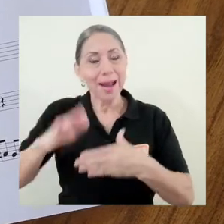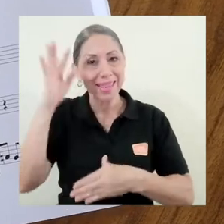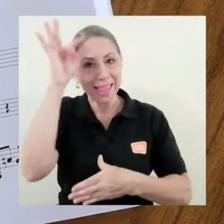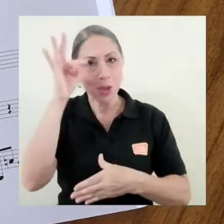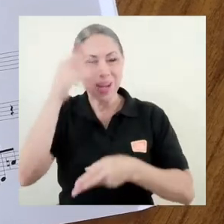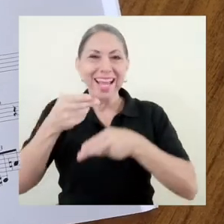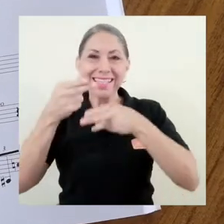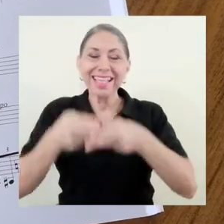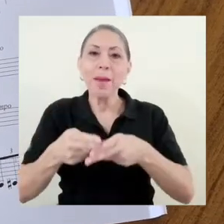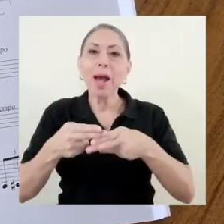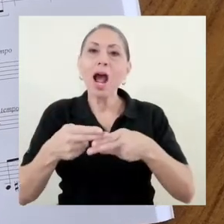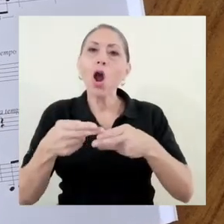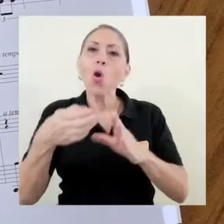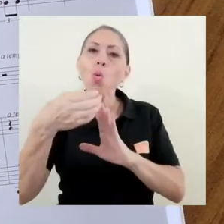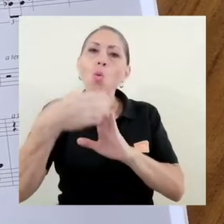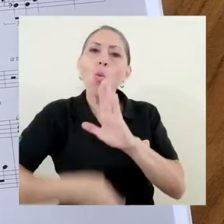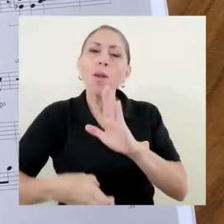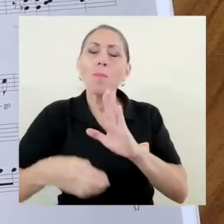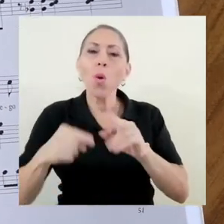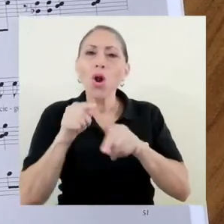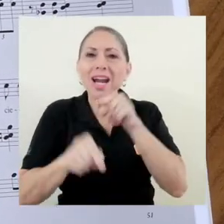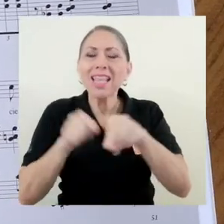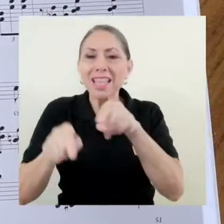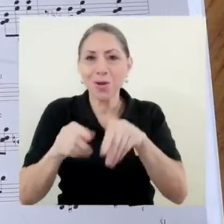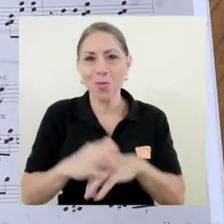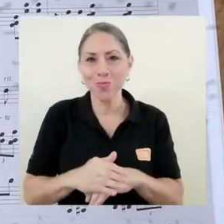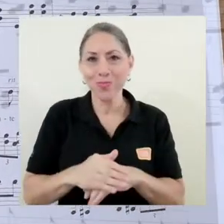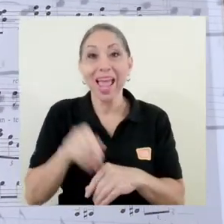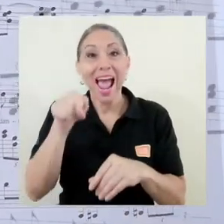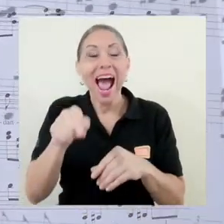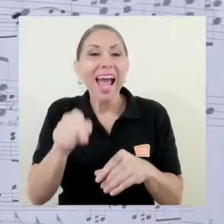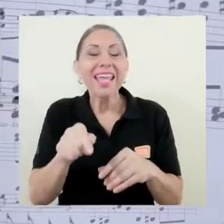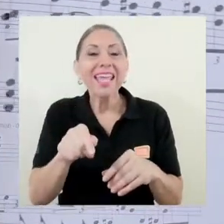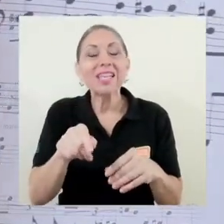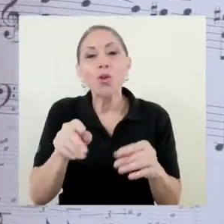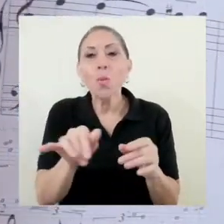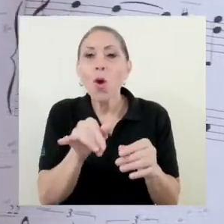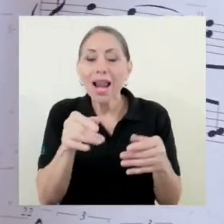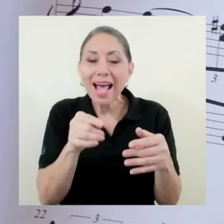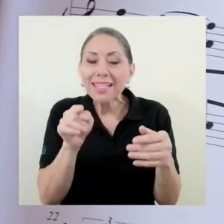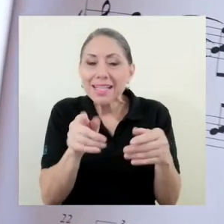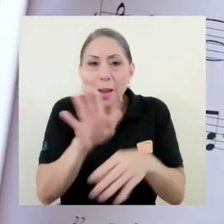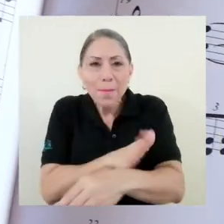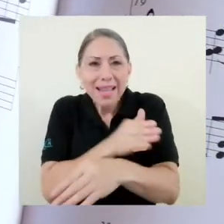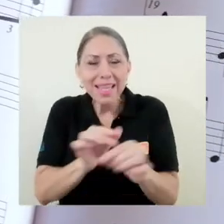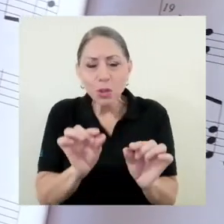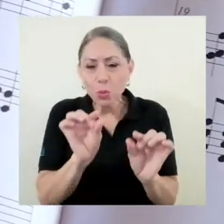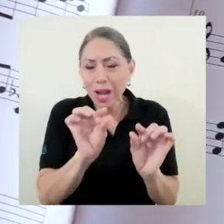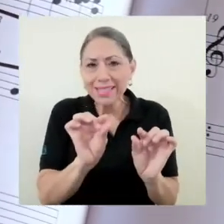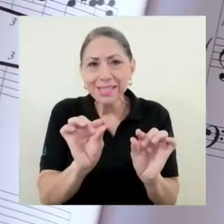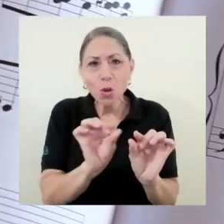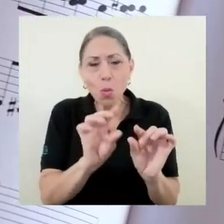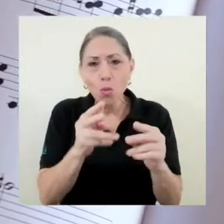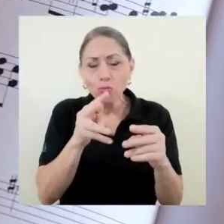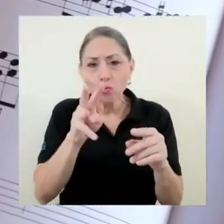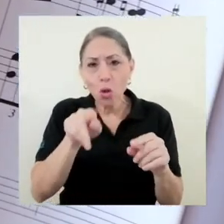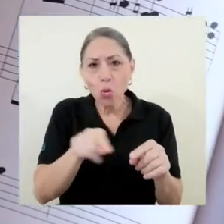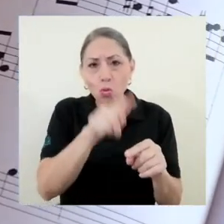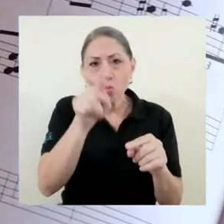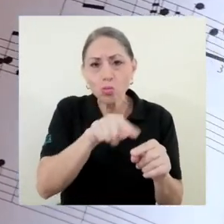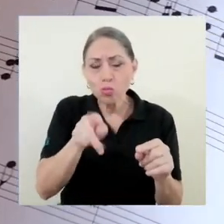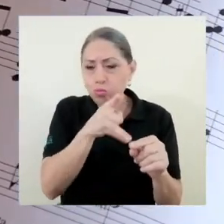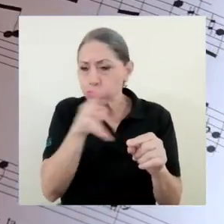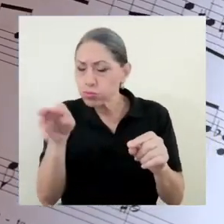Y la segunda parte del libro son las partituras editadas Bajo la mira, bajo la